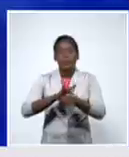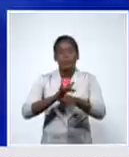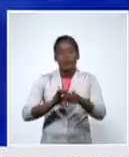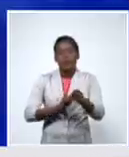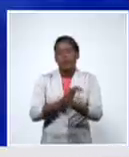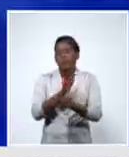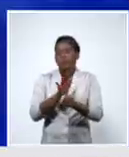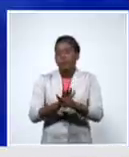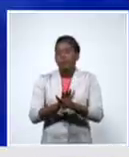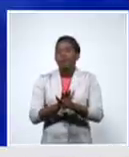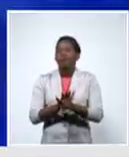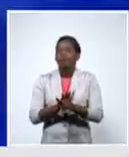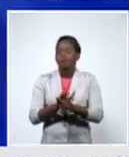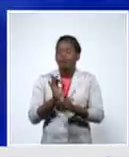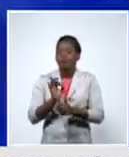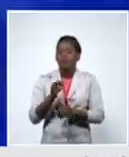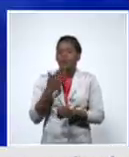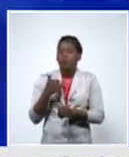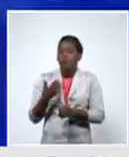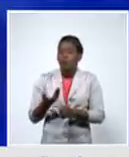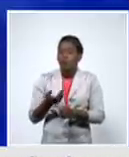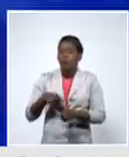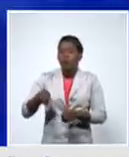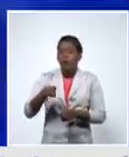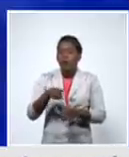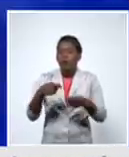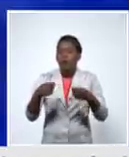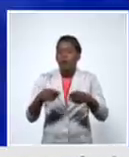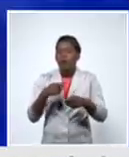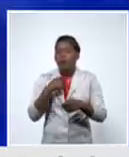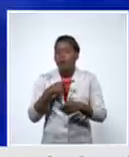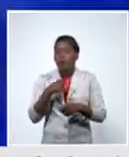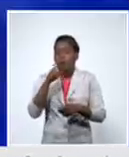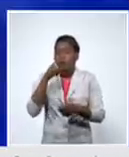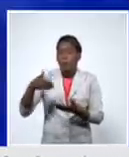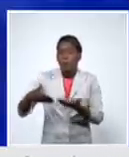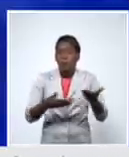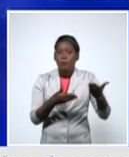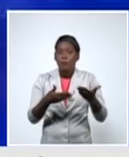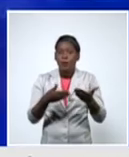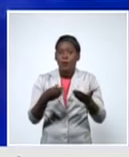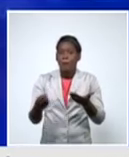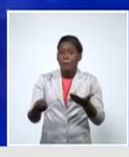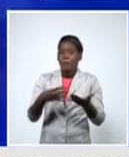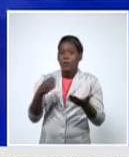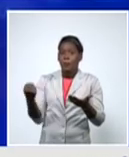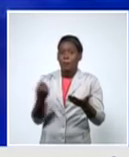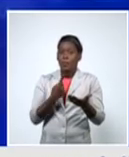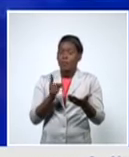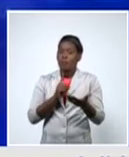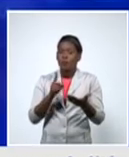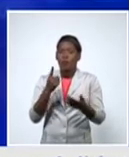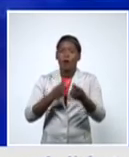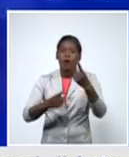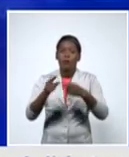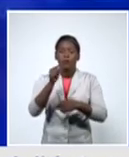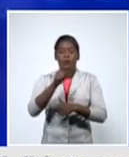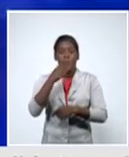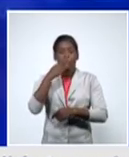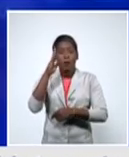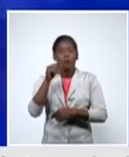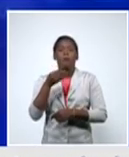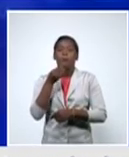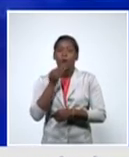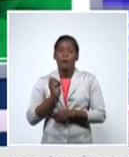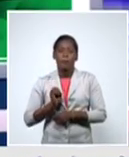son infectados con la COVID-19 ellos no se infectan por sí solos es así es un grupo de población incluyendo